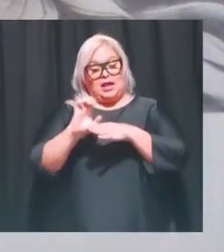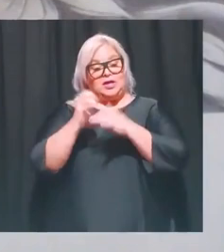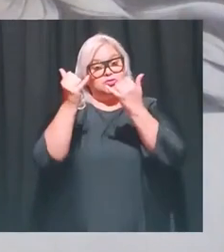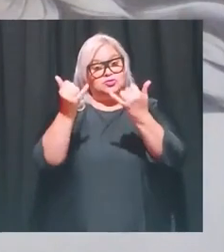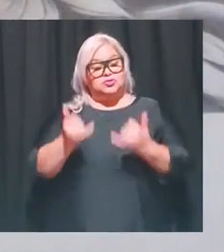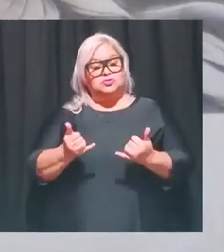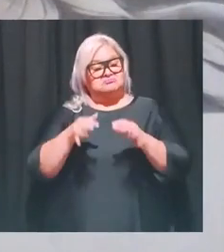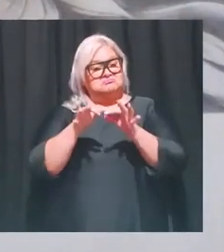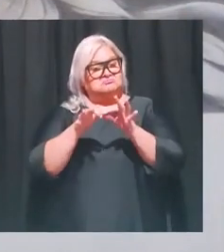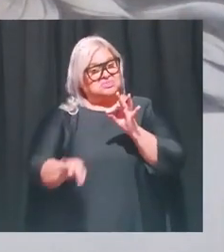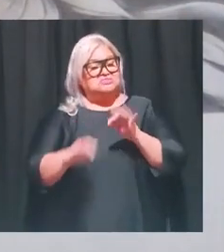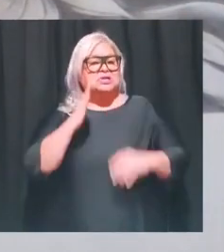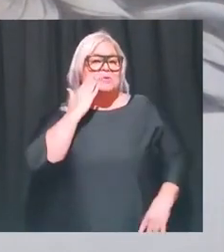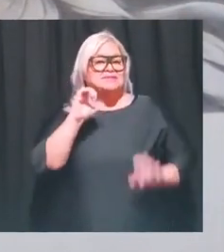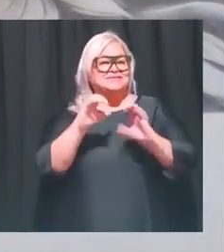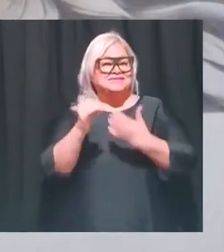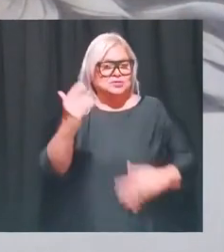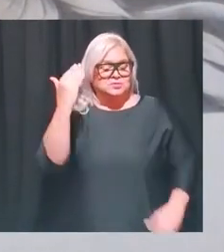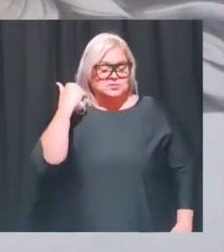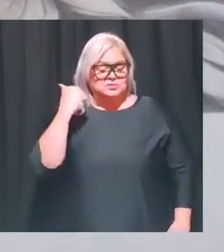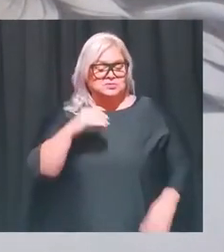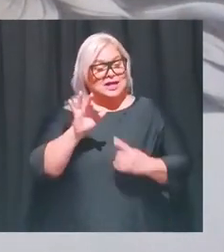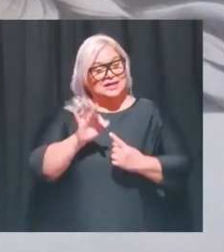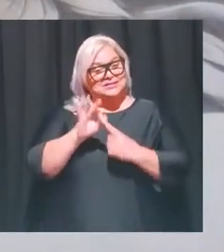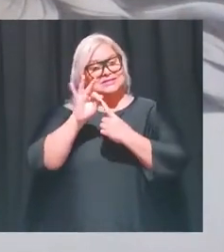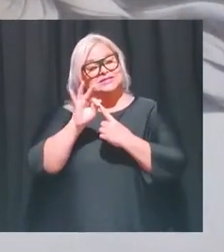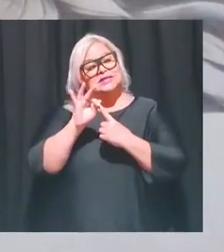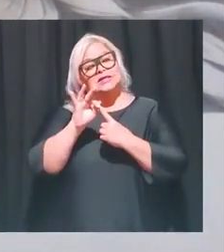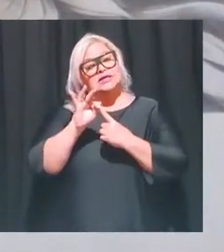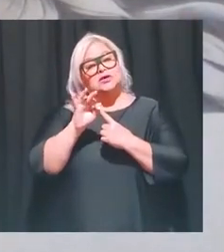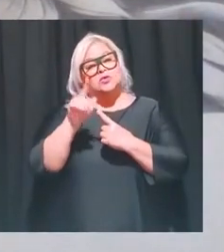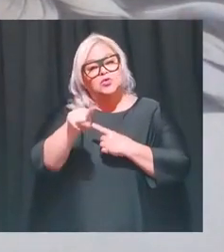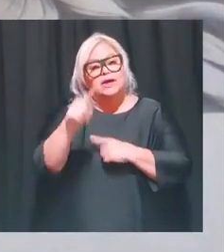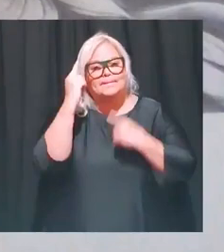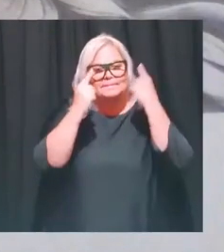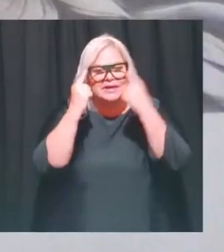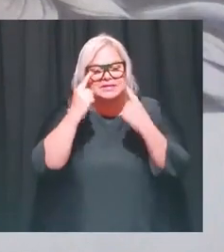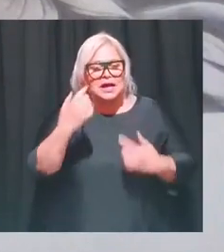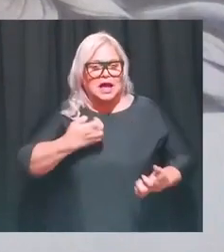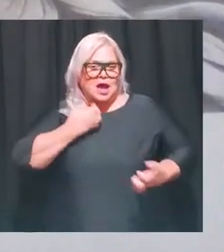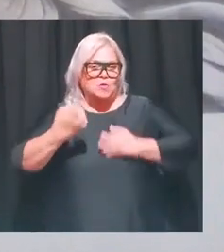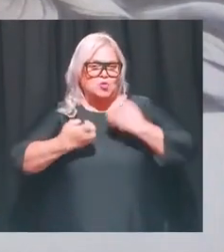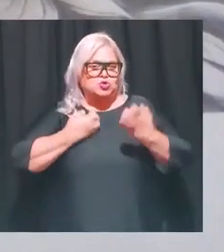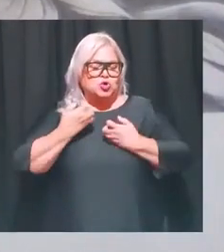ser bastante similar al de la clase pasada excepto que en vez de ustedes pensar en una emoción ustedes van a estar pensando en una